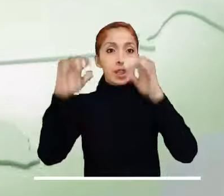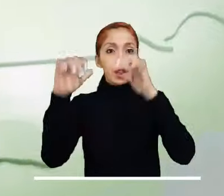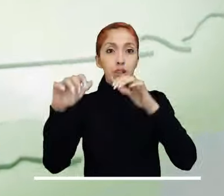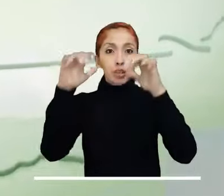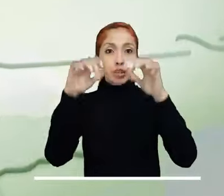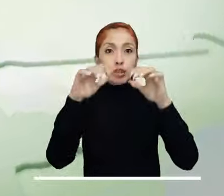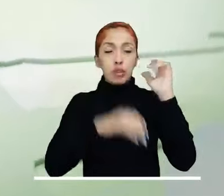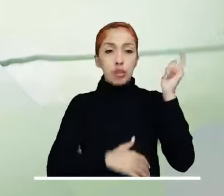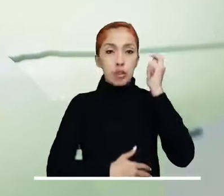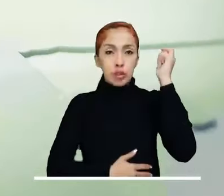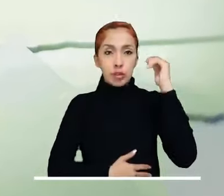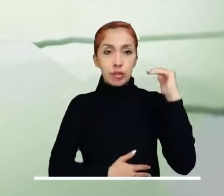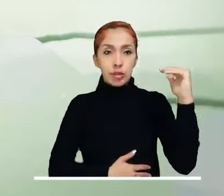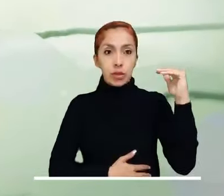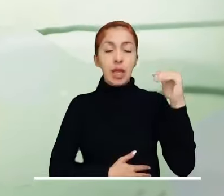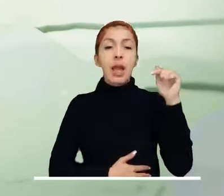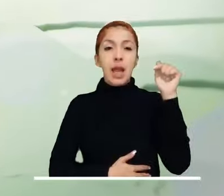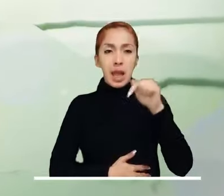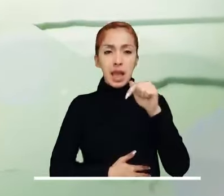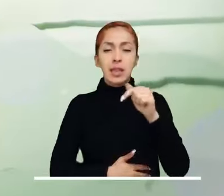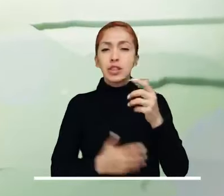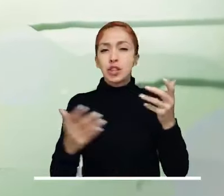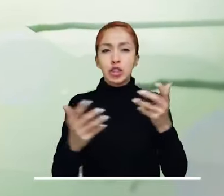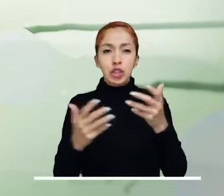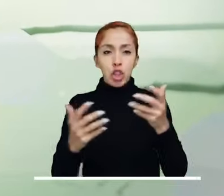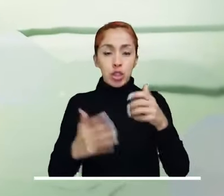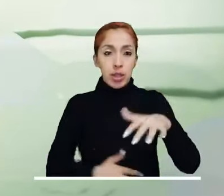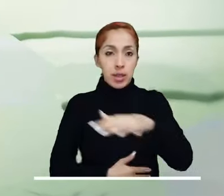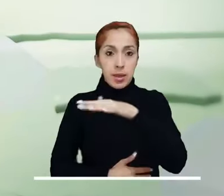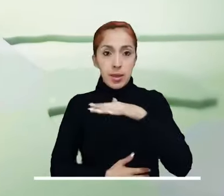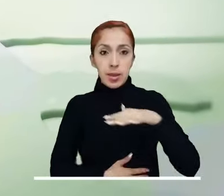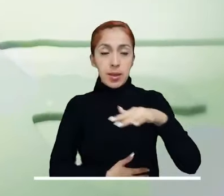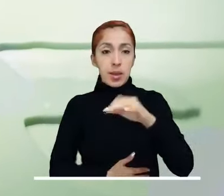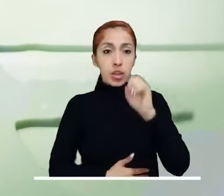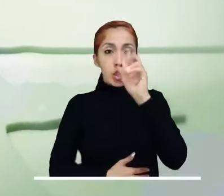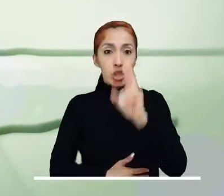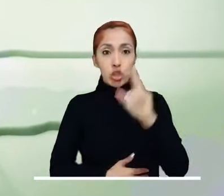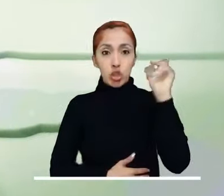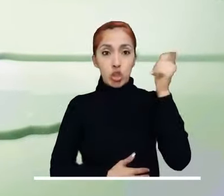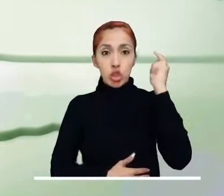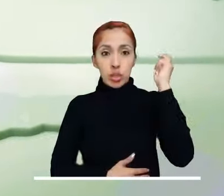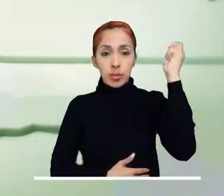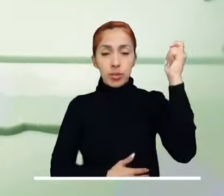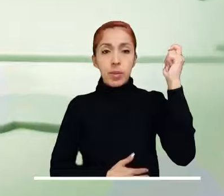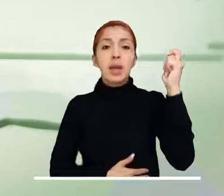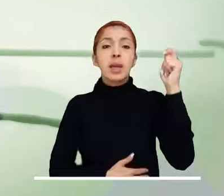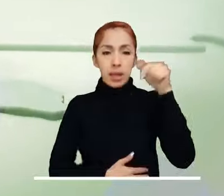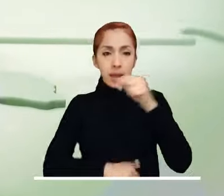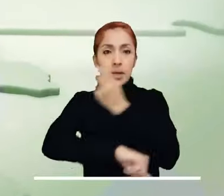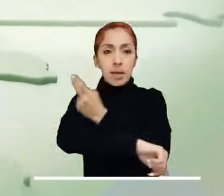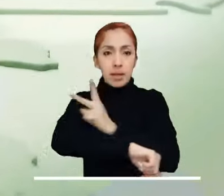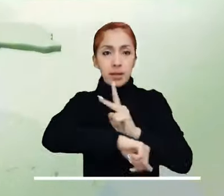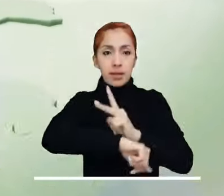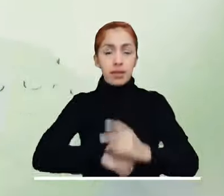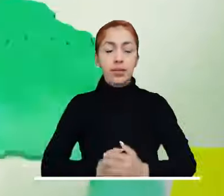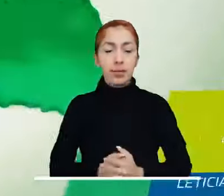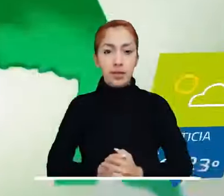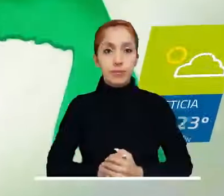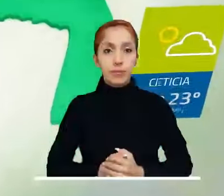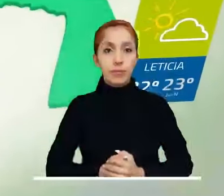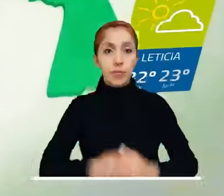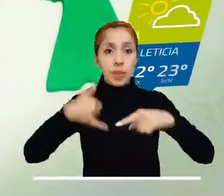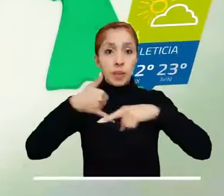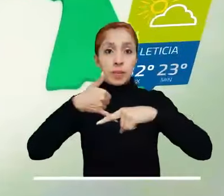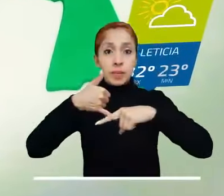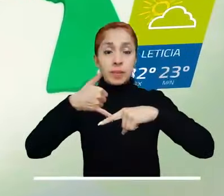El tiempo lluvioso previsto en la Orinoquía podría haberse reflejado en el pie de monte de Sur de Meta y Bichada.